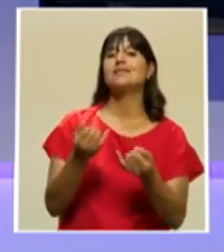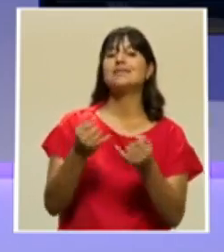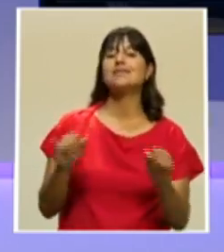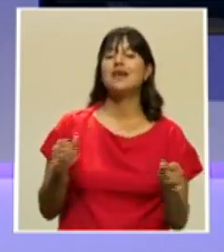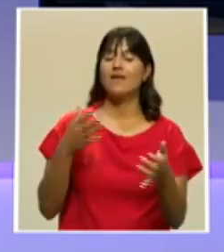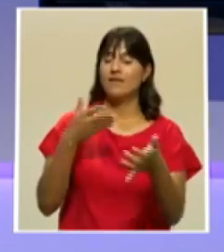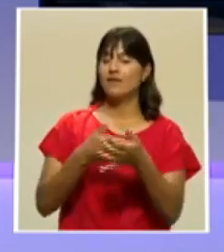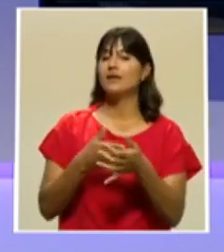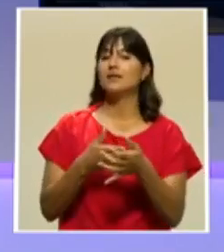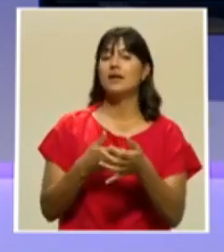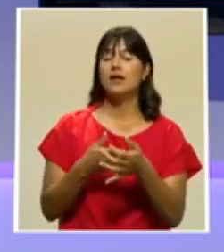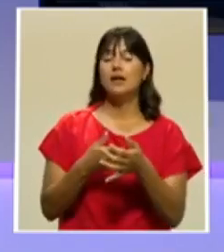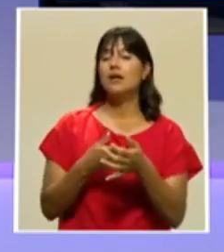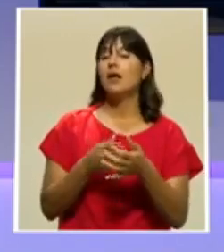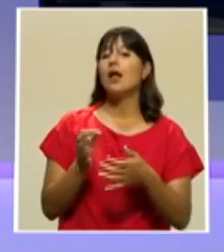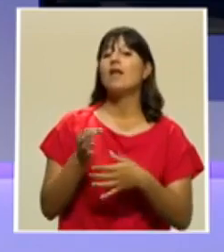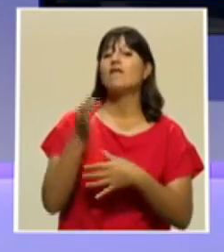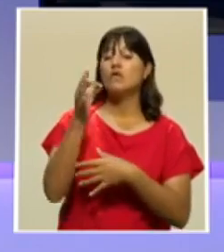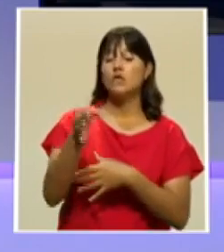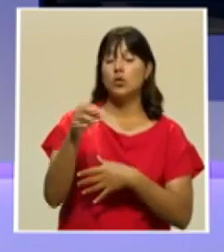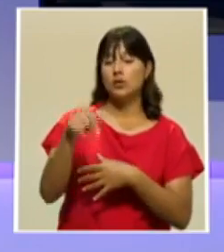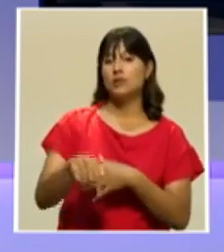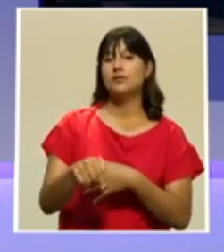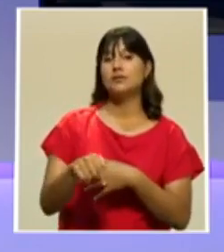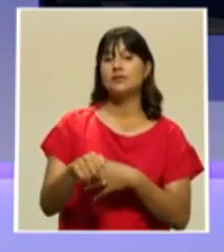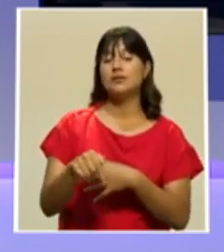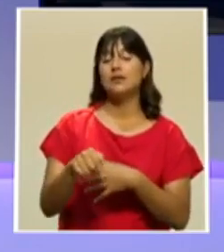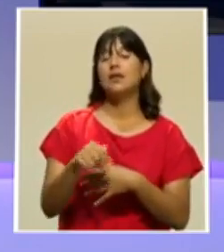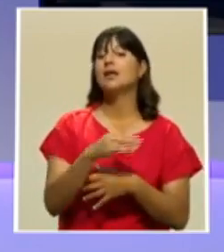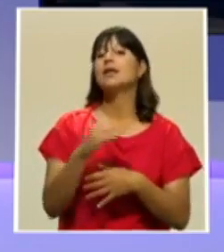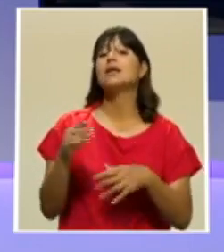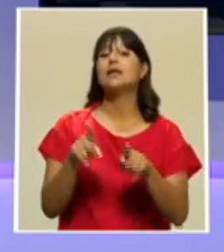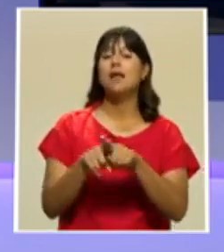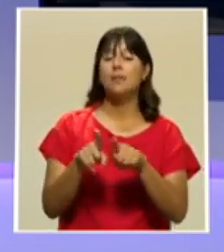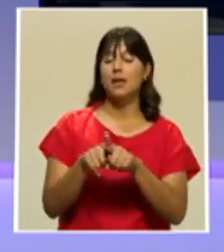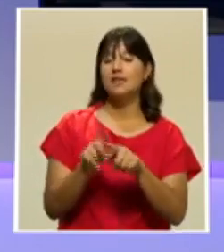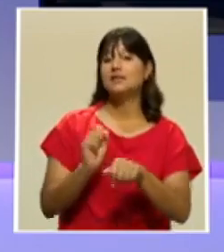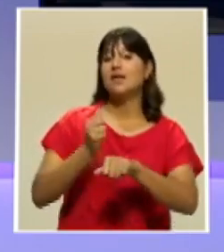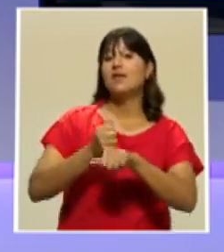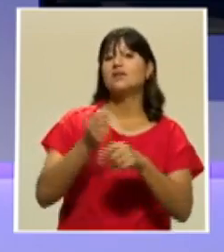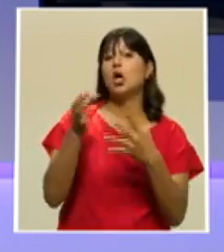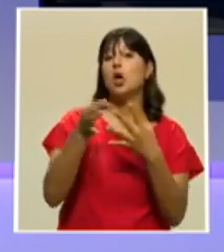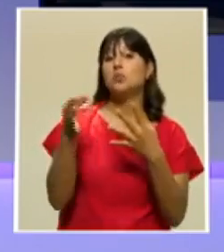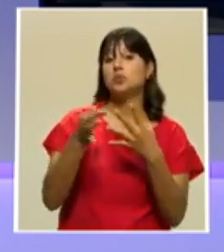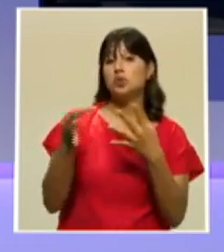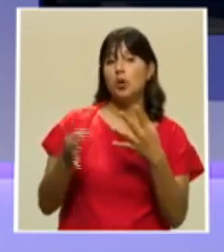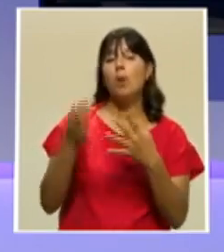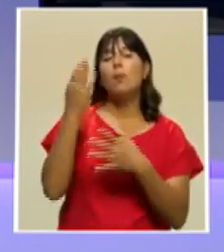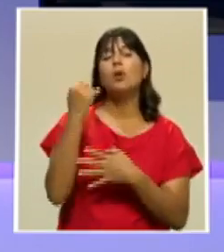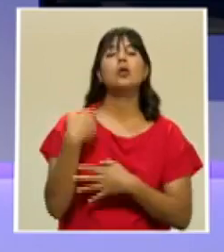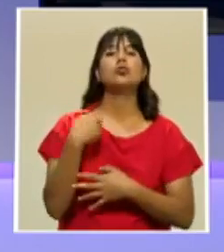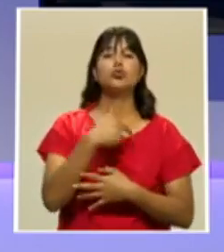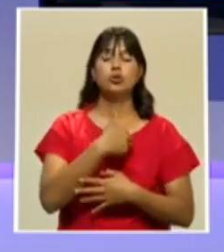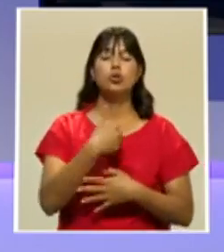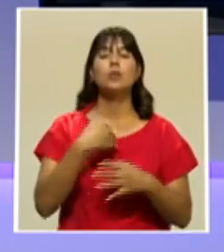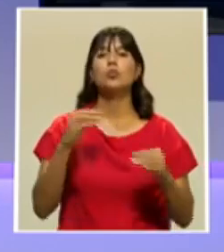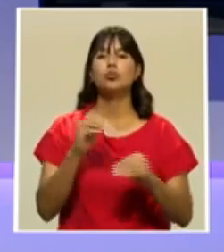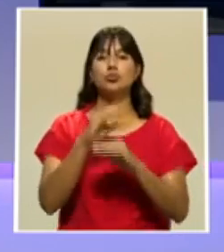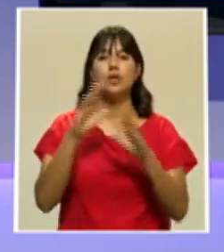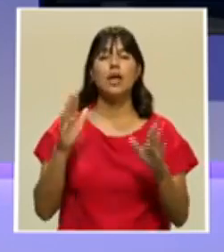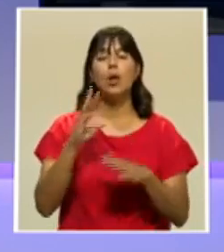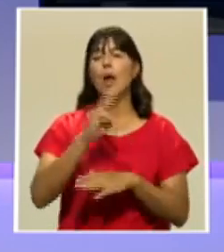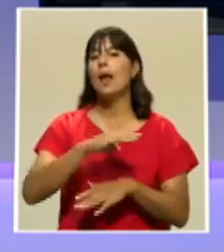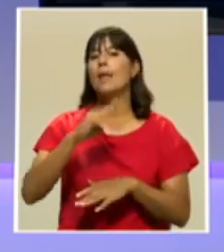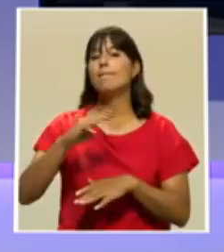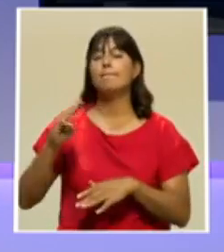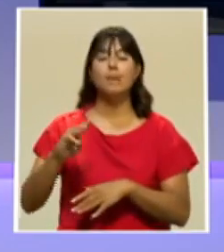el recurso y comprometer el futuro de estos ciudadanos. Y en la creación de alternativas, porque lo que sí tenemos claro es que el mar no va